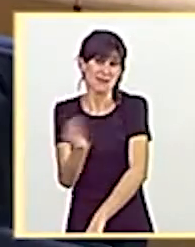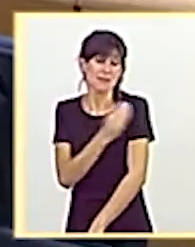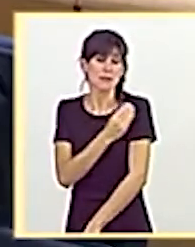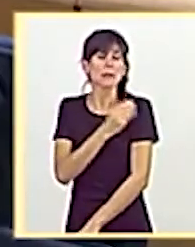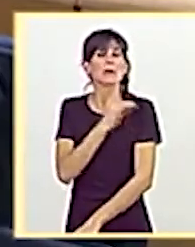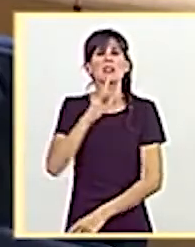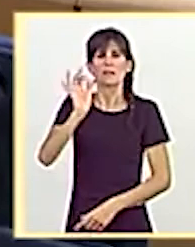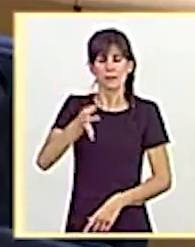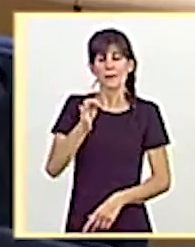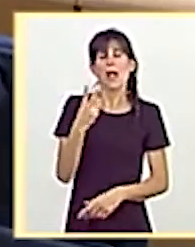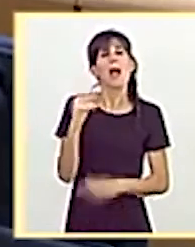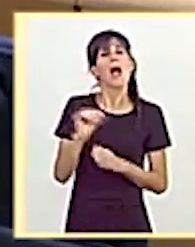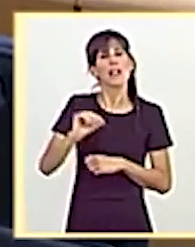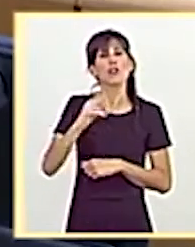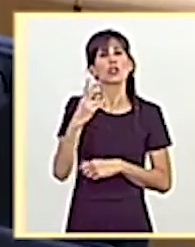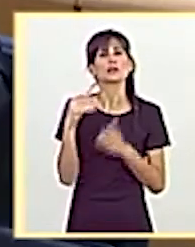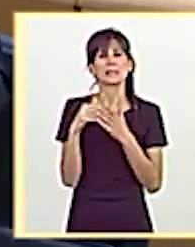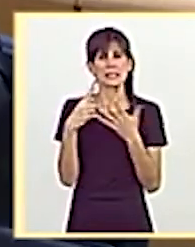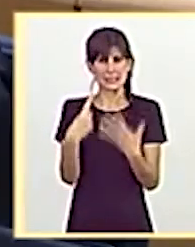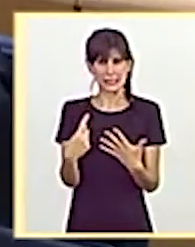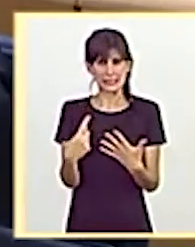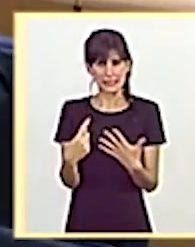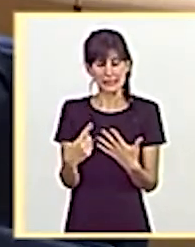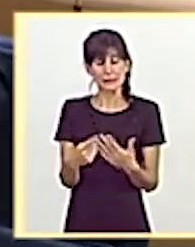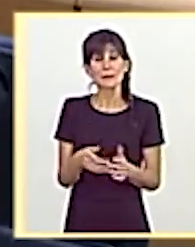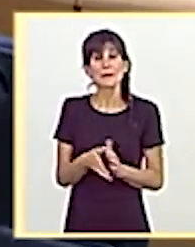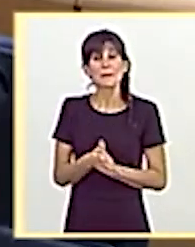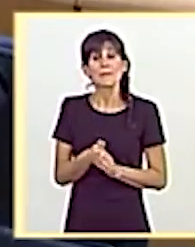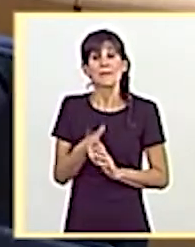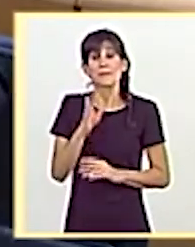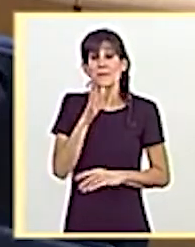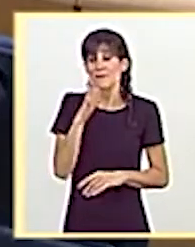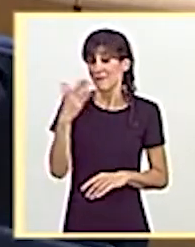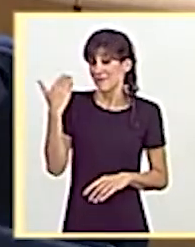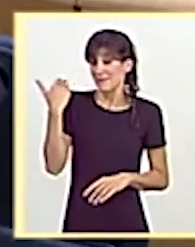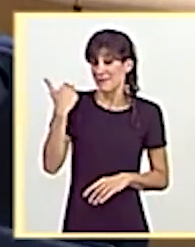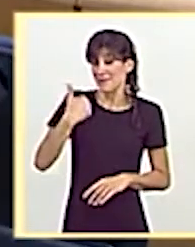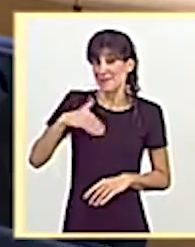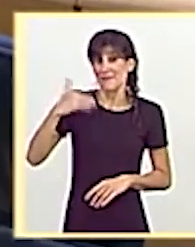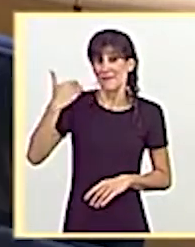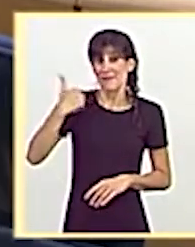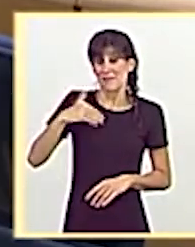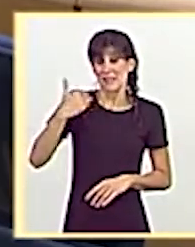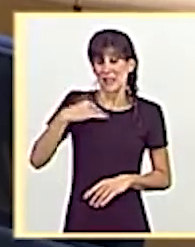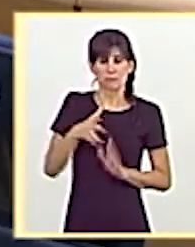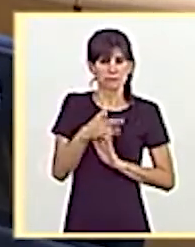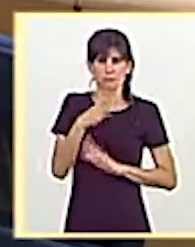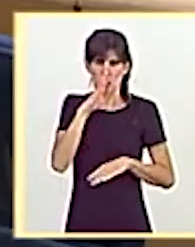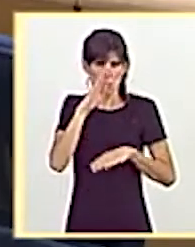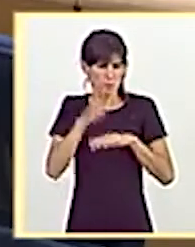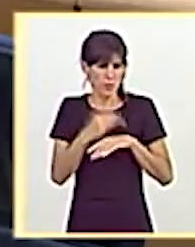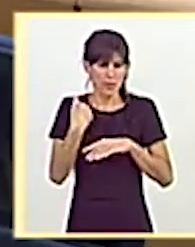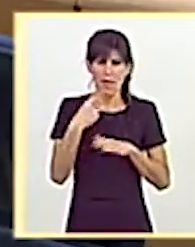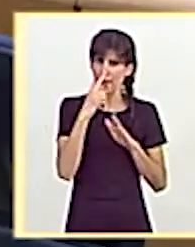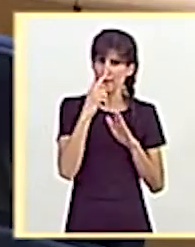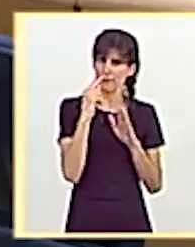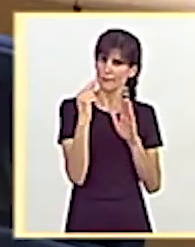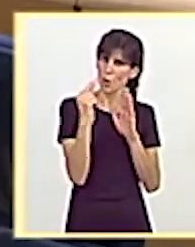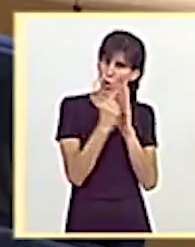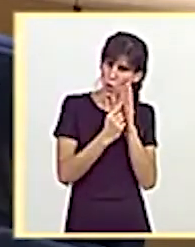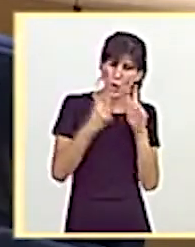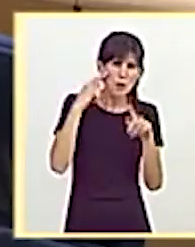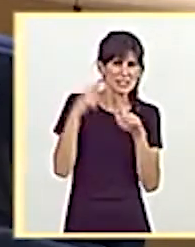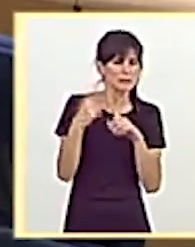data efectivamente del año 2006, y es que tras haber dado cumplimiento a buena parte del mismo, de los objetivos del convenio,